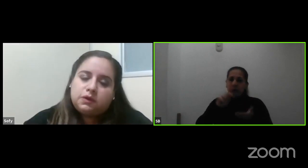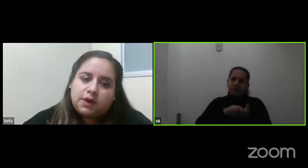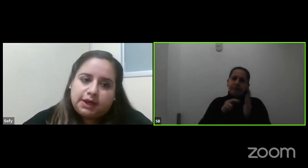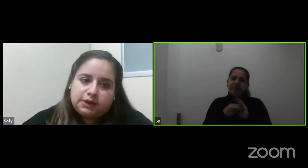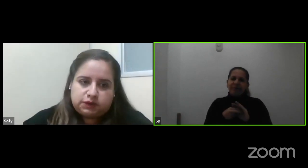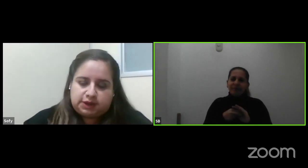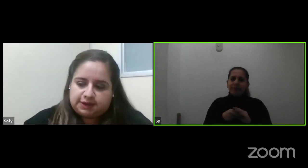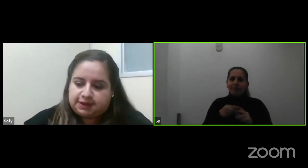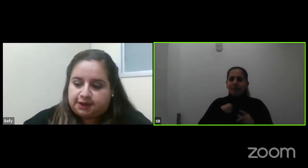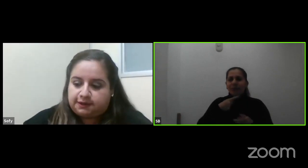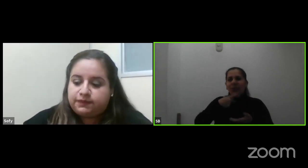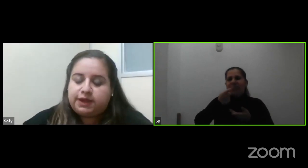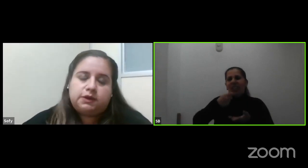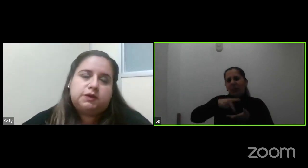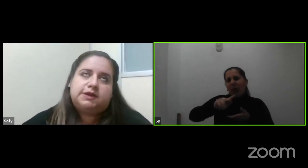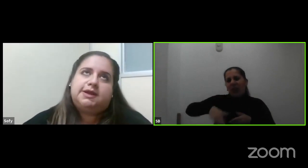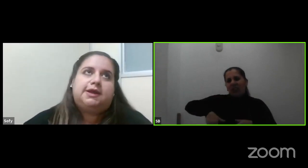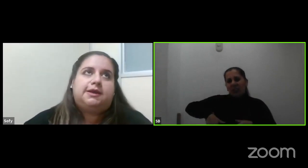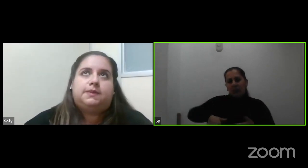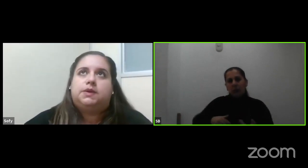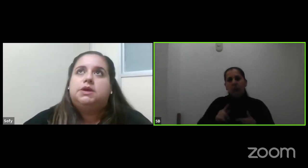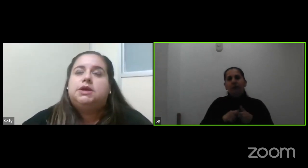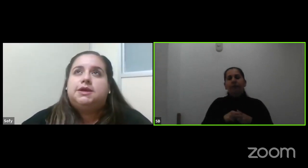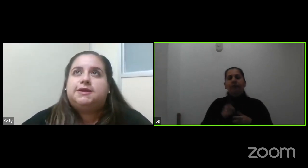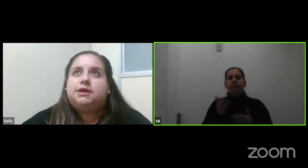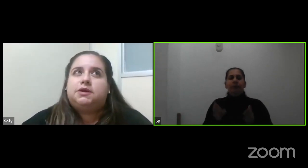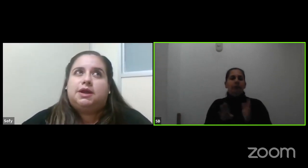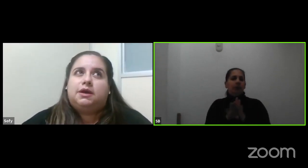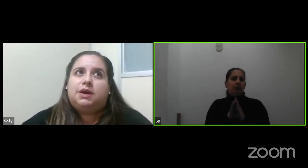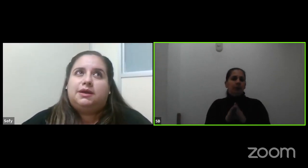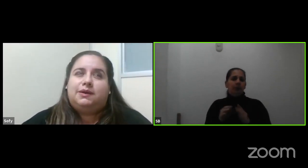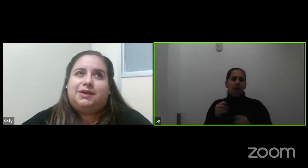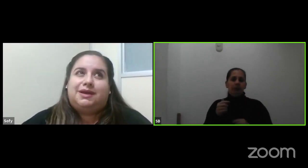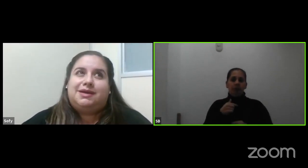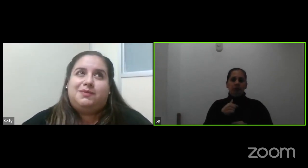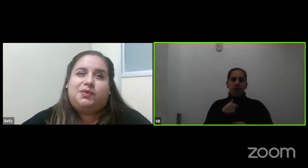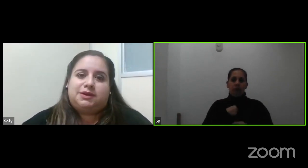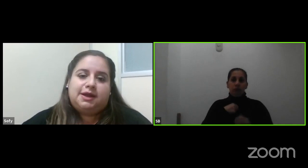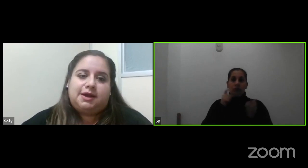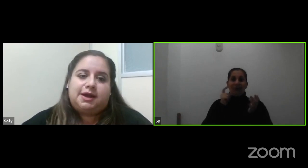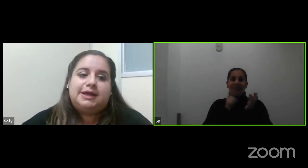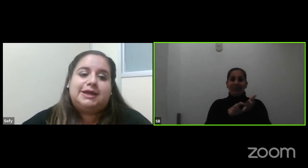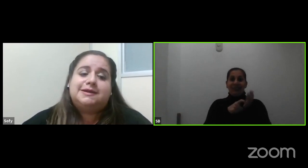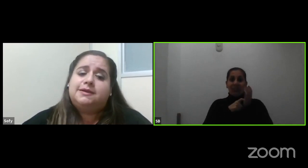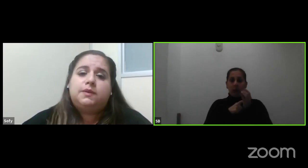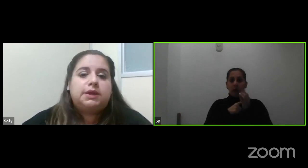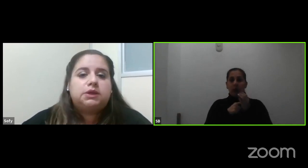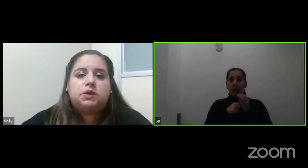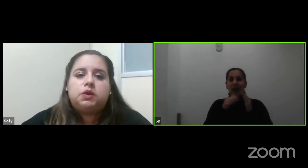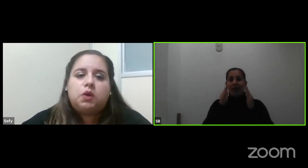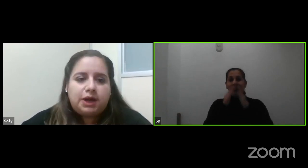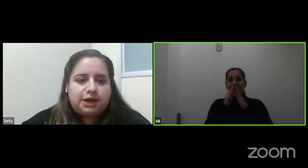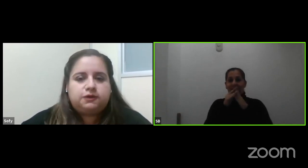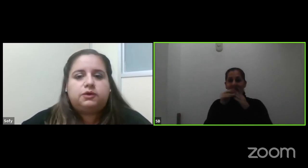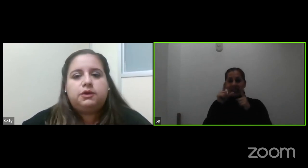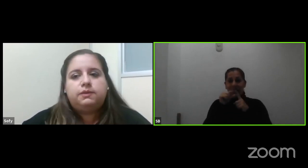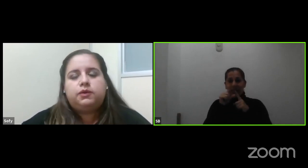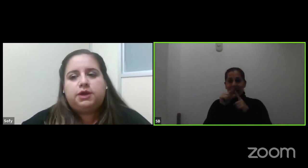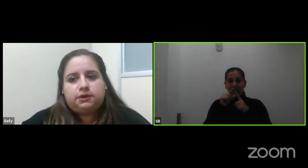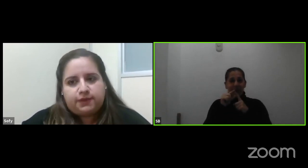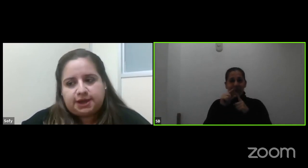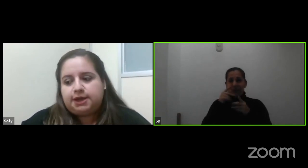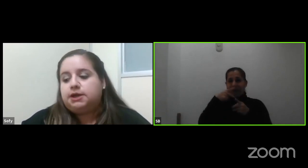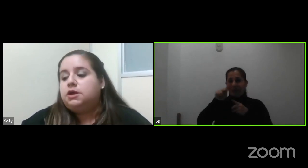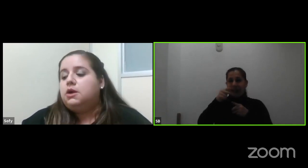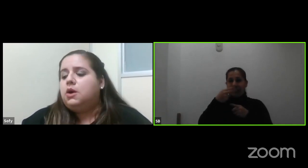actual que ustedes tienen entonces ejemplo si yo tengo una deuda de hipoteca y en este momento no la estoy